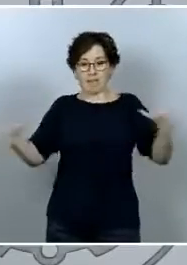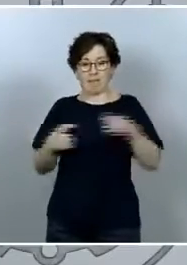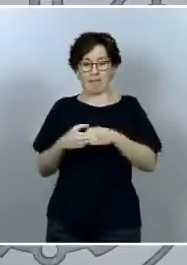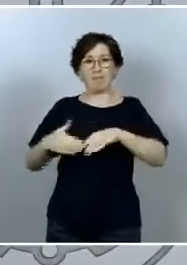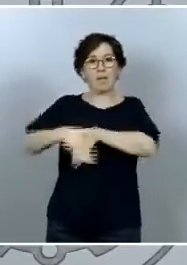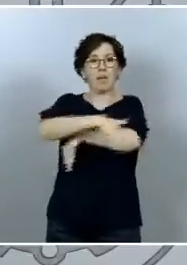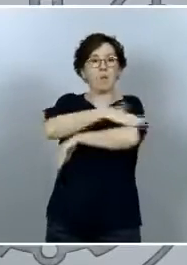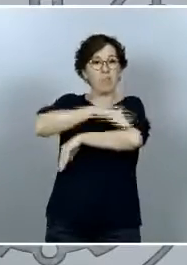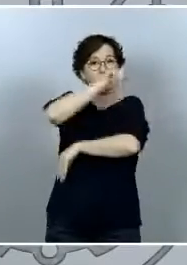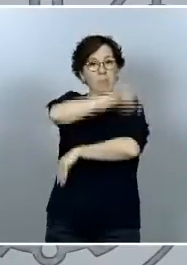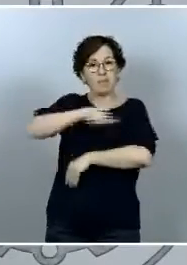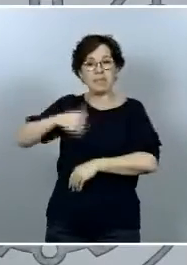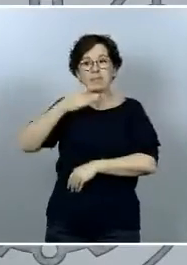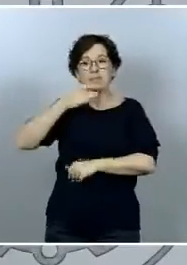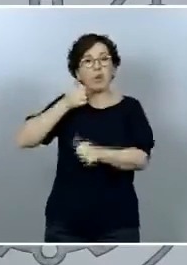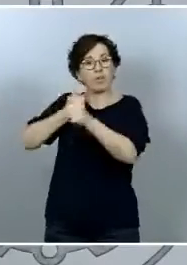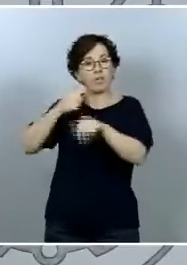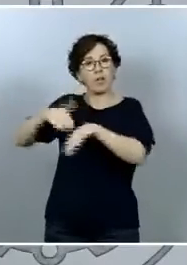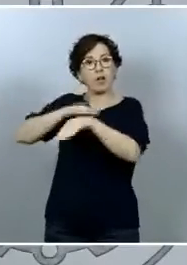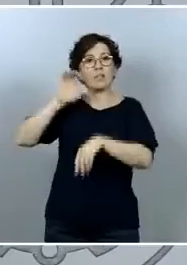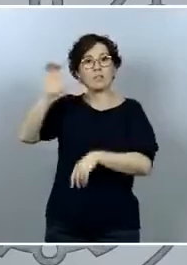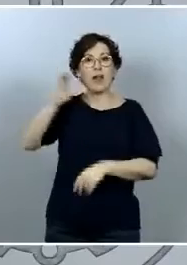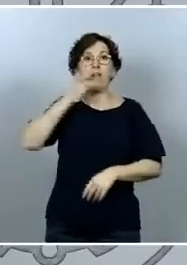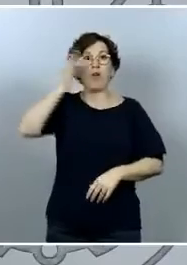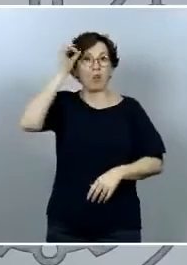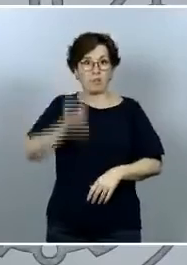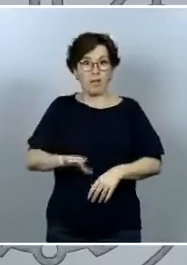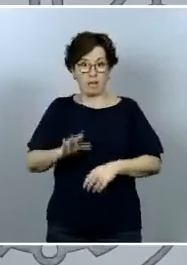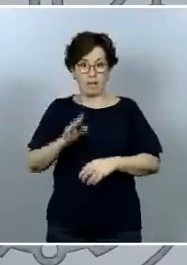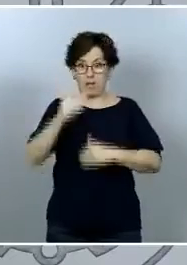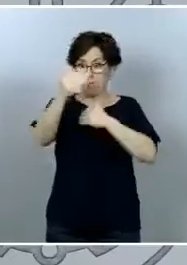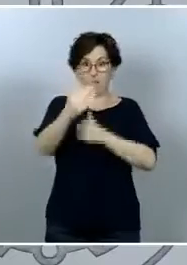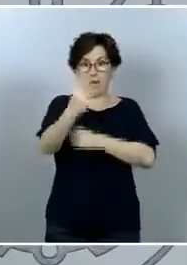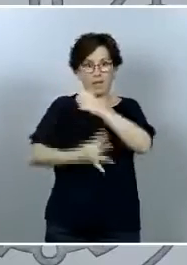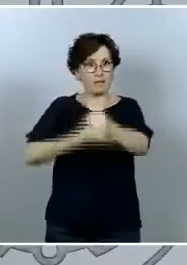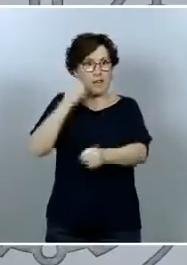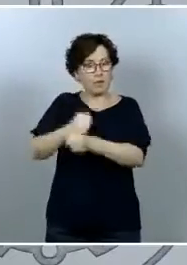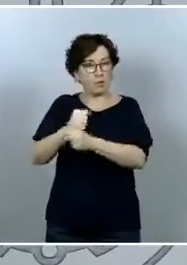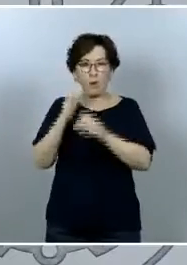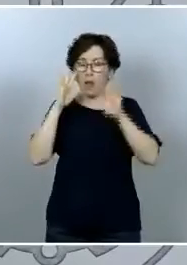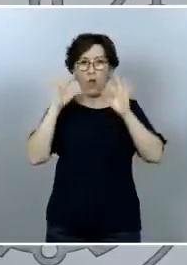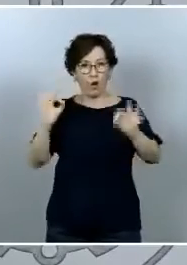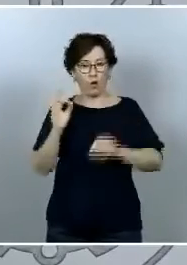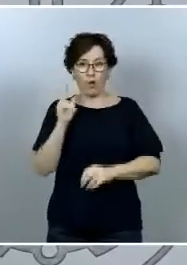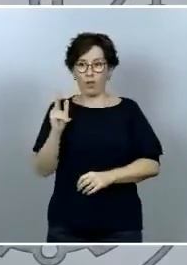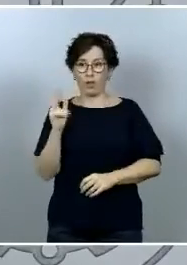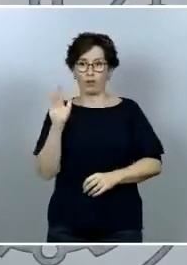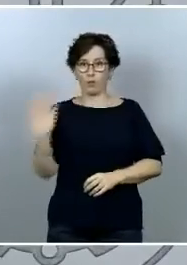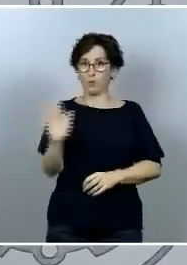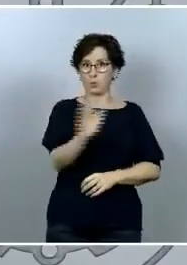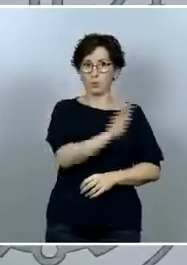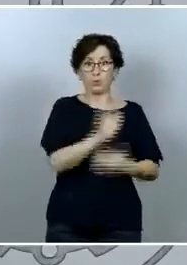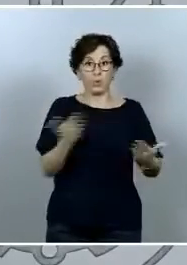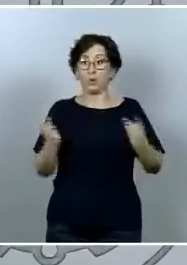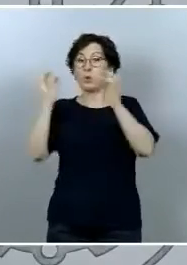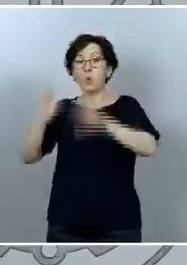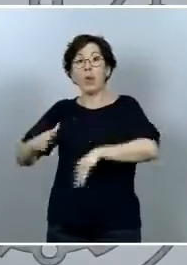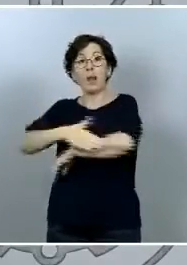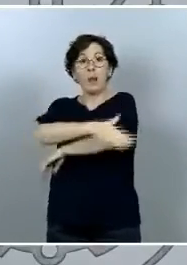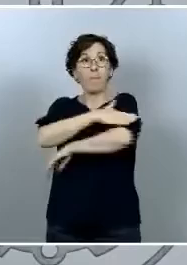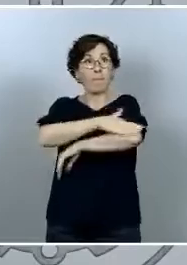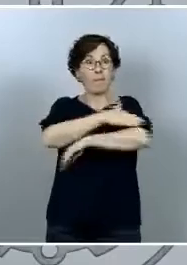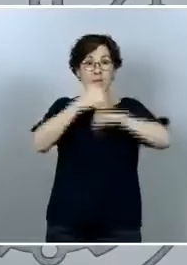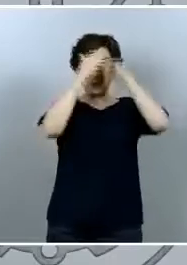respectivos secretarios de Estado durante toda la legislatura y por tanto al igual que en el Ministerio del Interior en el resto